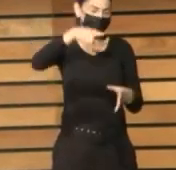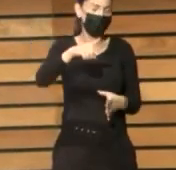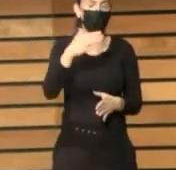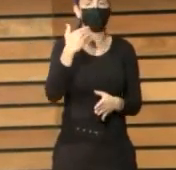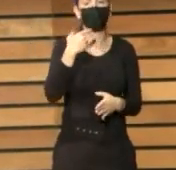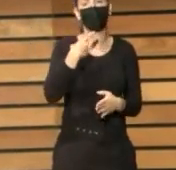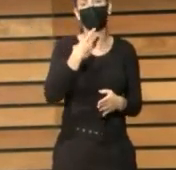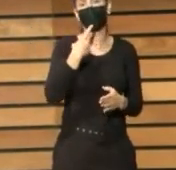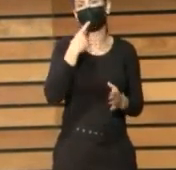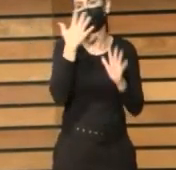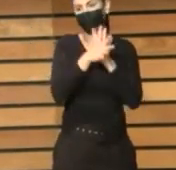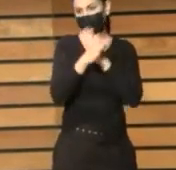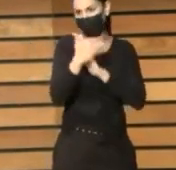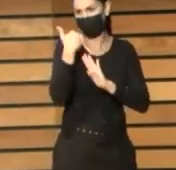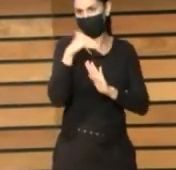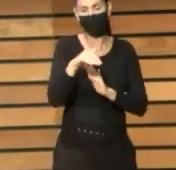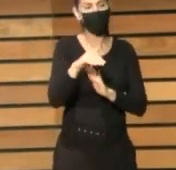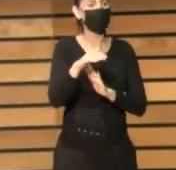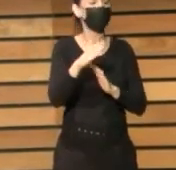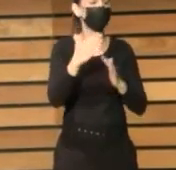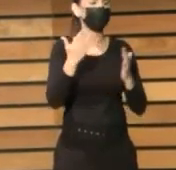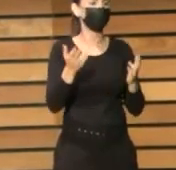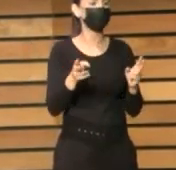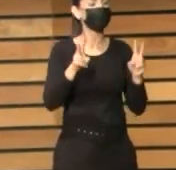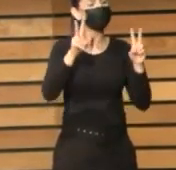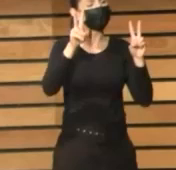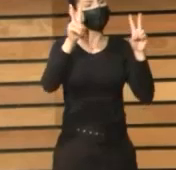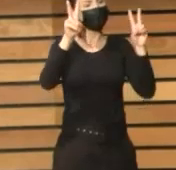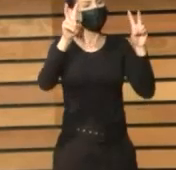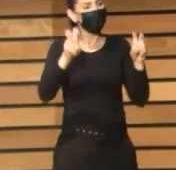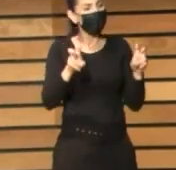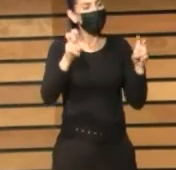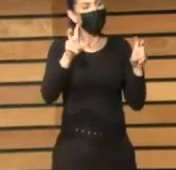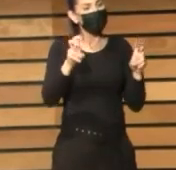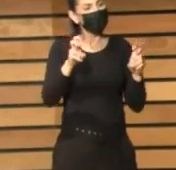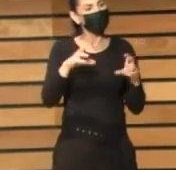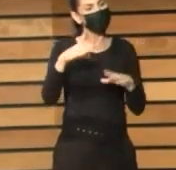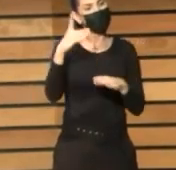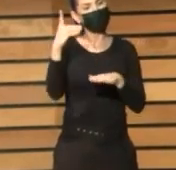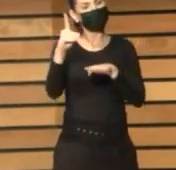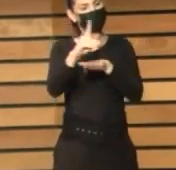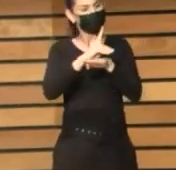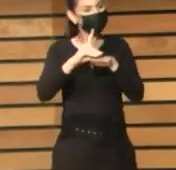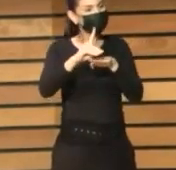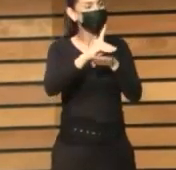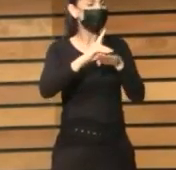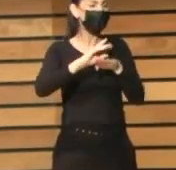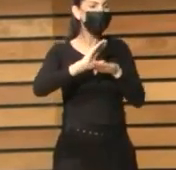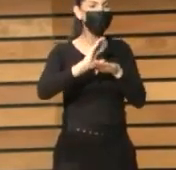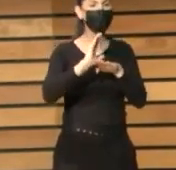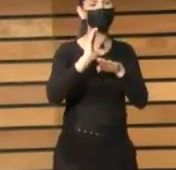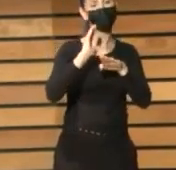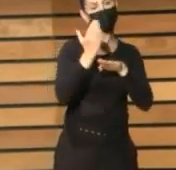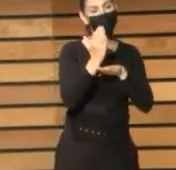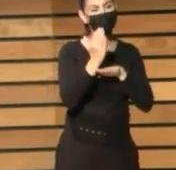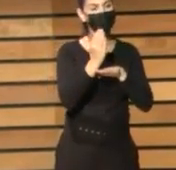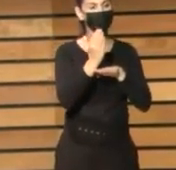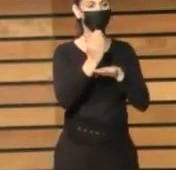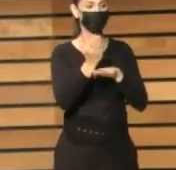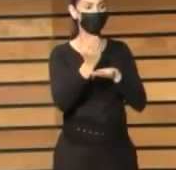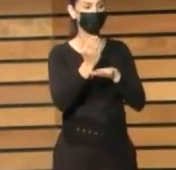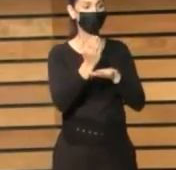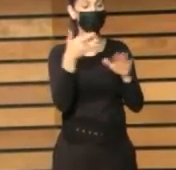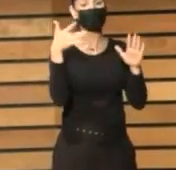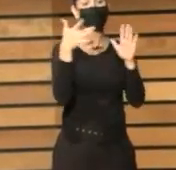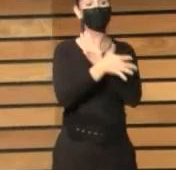dicho, pues, que la brecha digital es una brecha que refuerza y aumenta las brechas